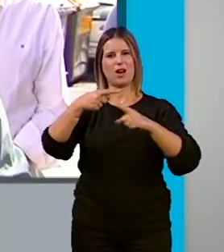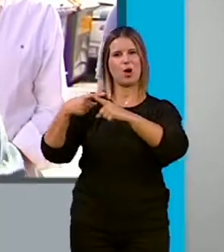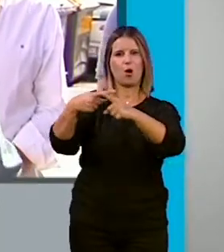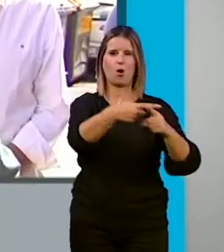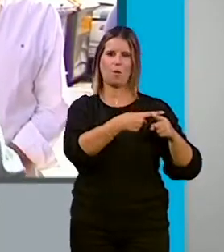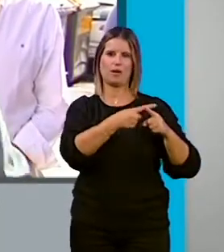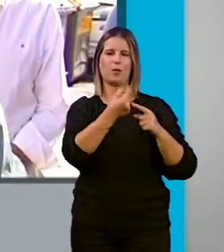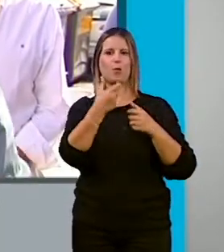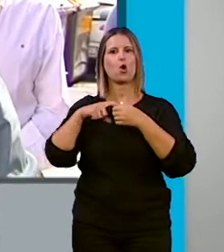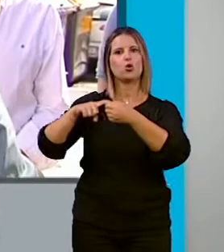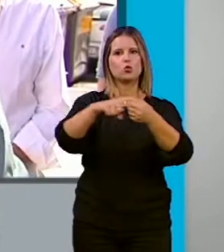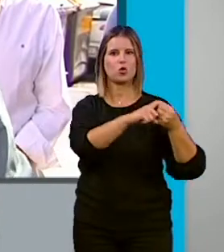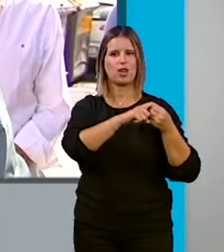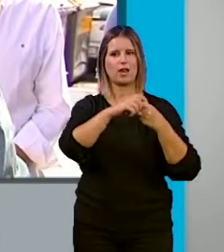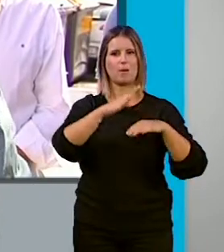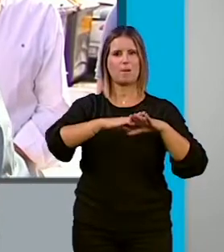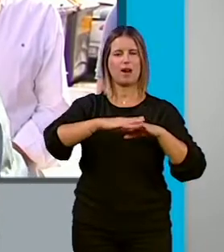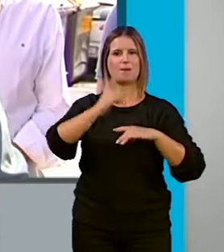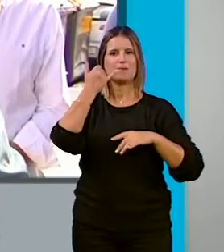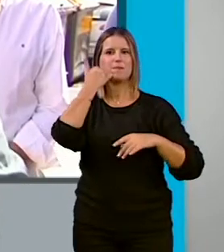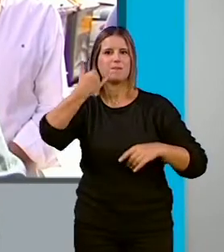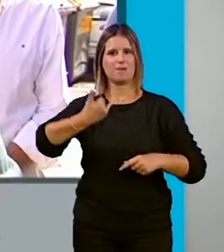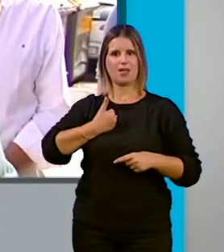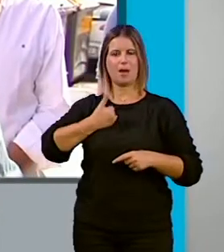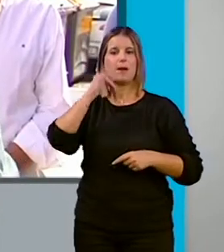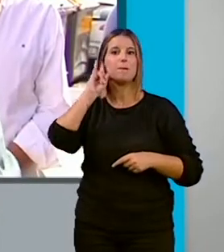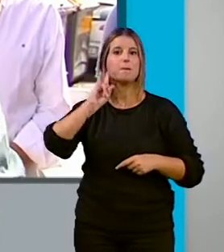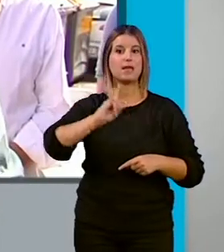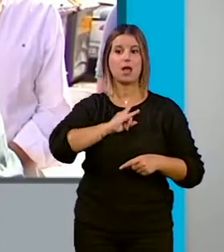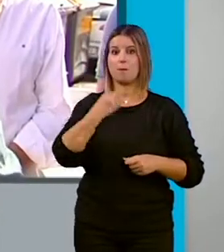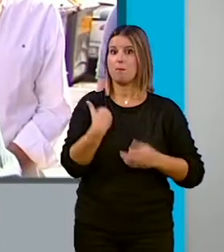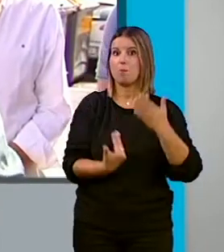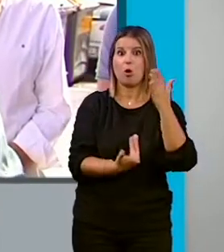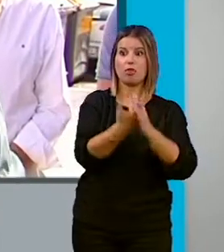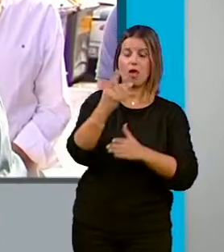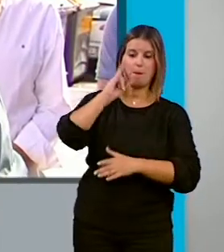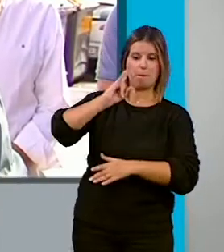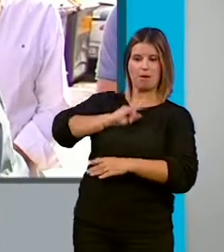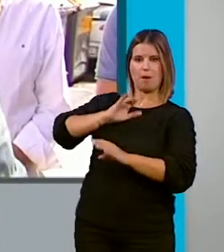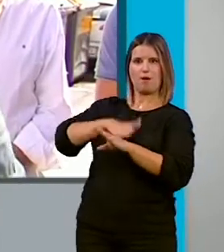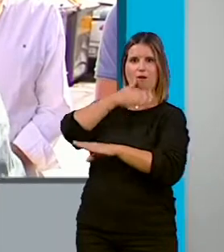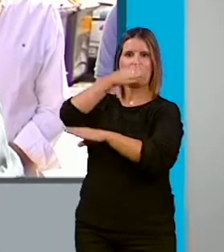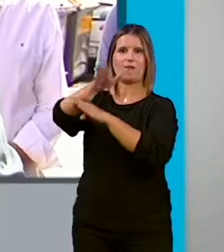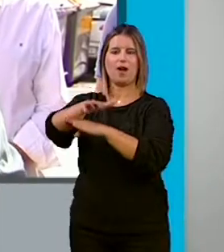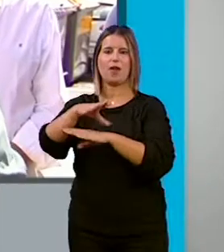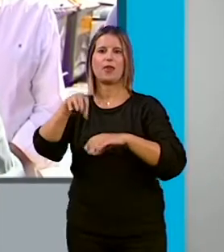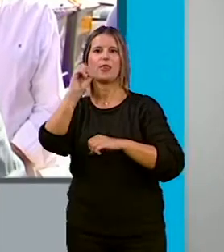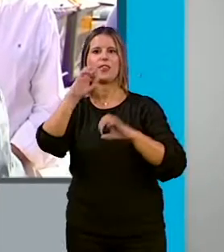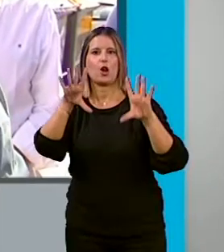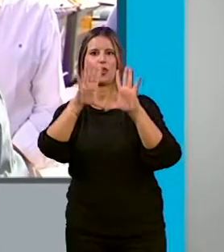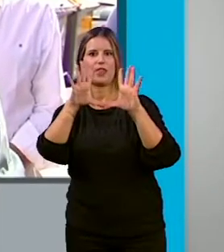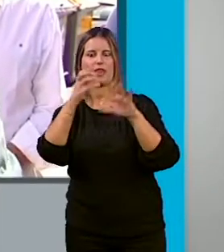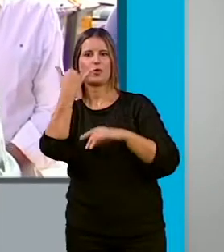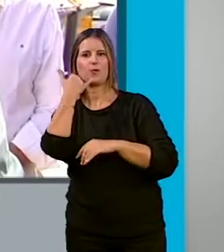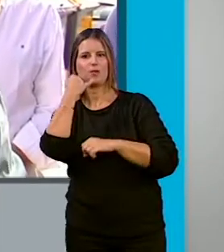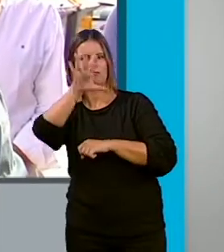para que realmente se hagan esas llamadas de teléfono porque es el mismo día, en el mismo día en el que se llama al 010 se hace la